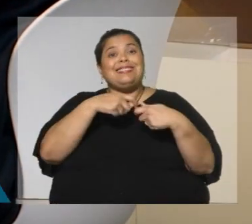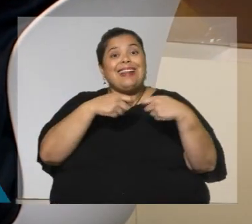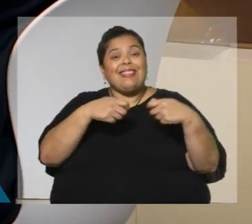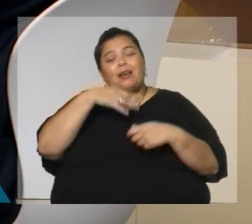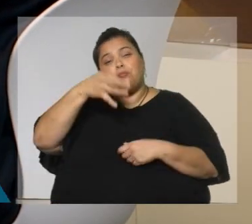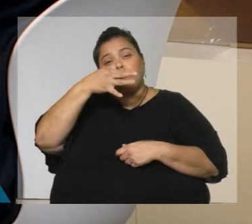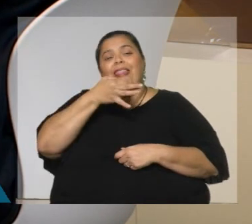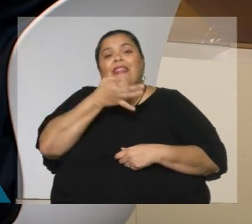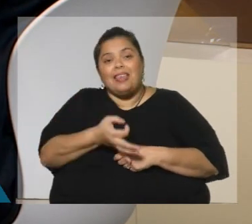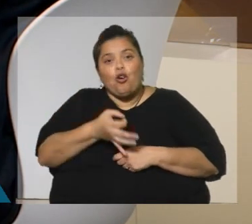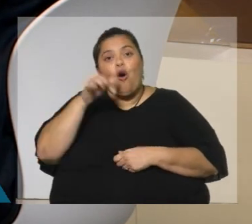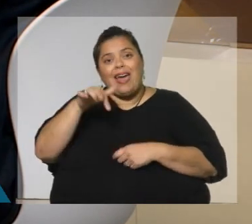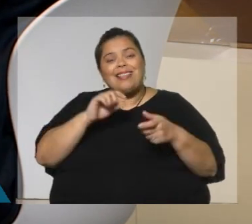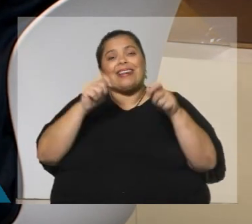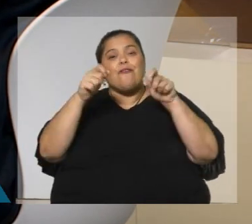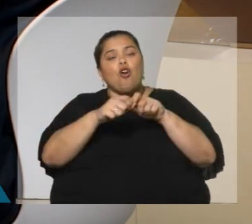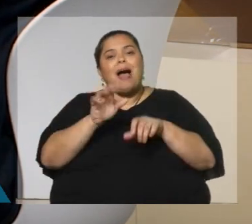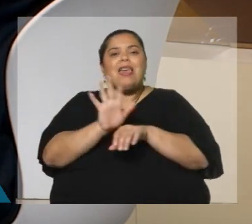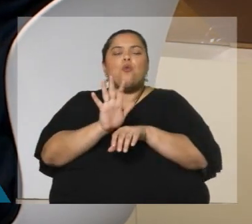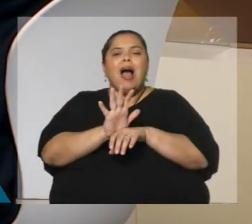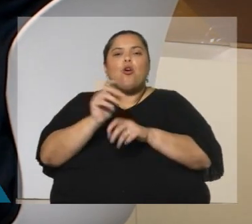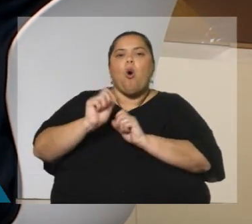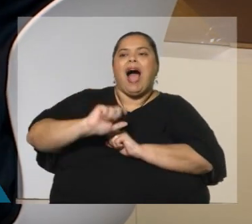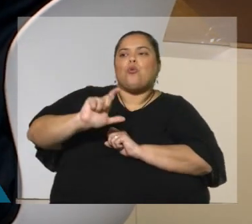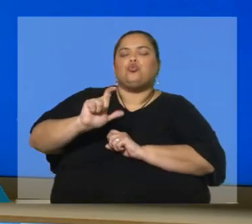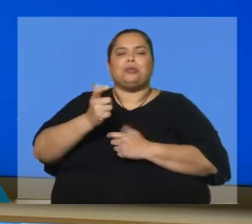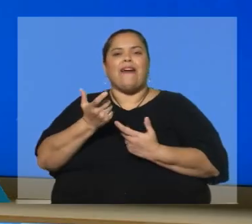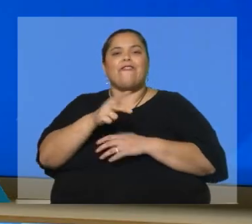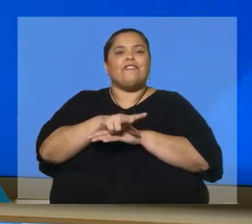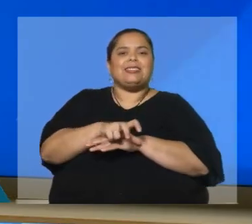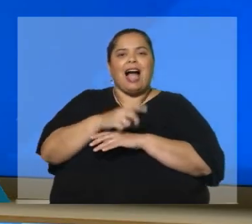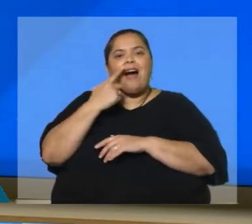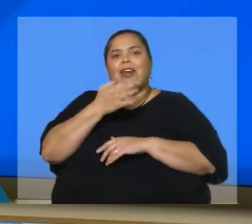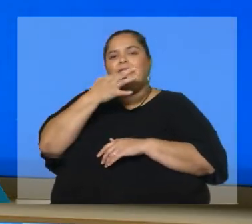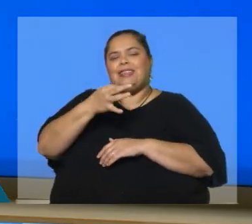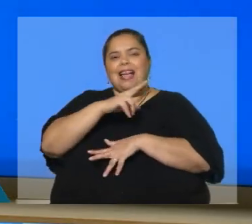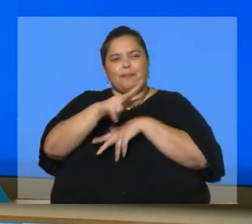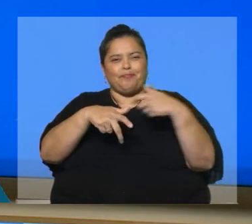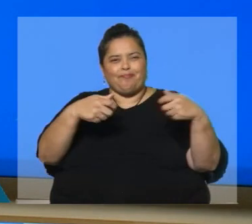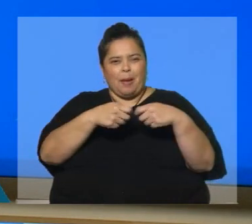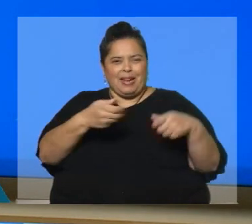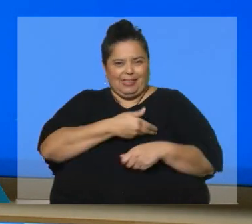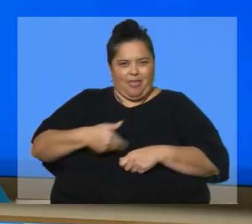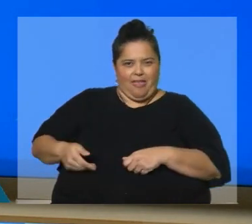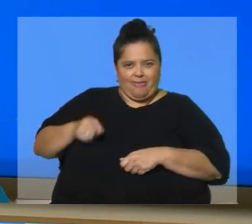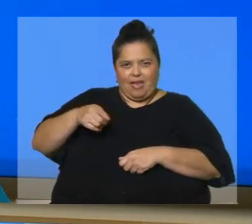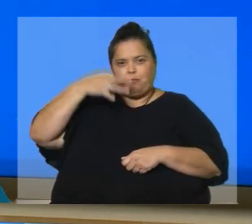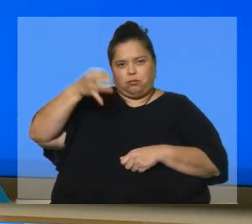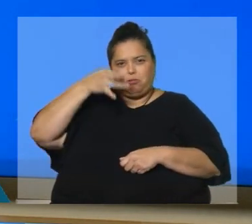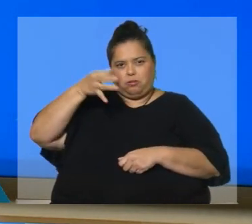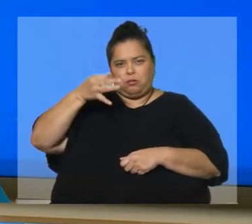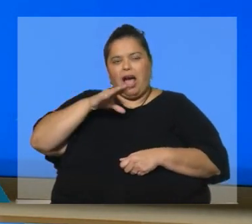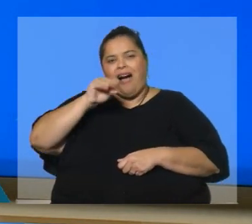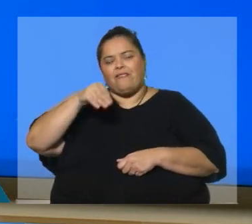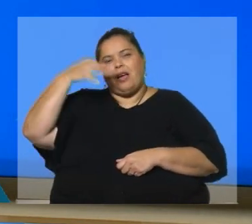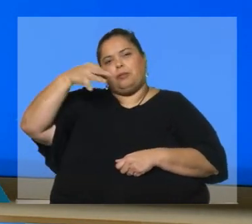que esta reforma es un ajuste fiscal. A ver si podemos poner a Marcelo Audala un minutito cuando habló precisamente en el estrado allí